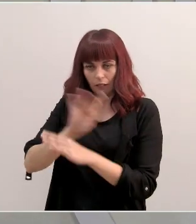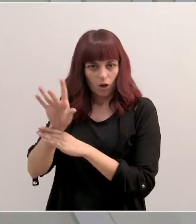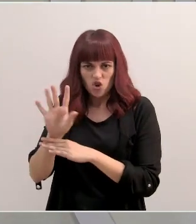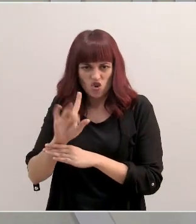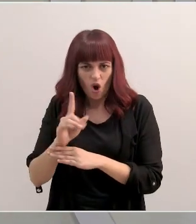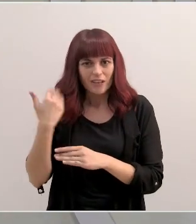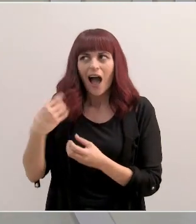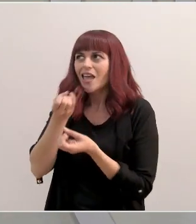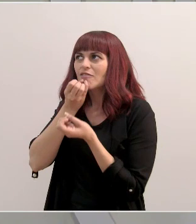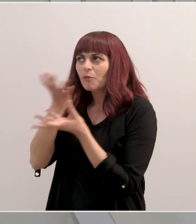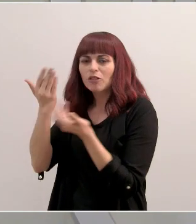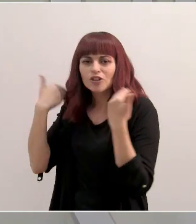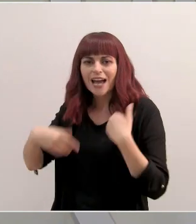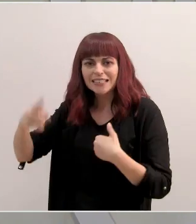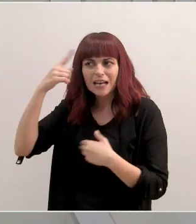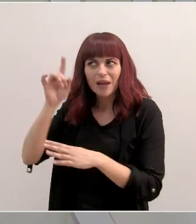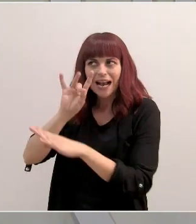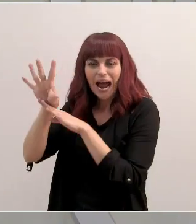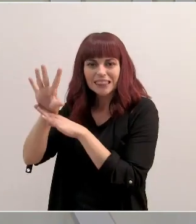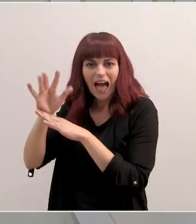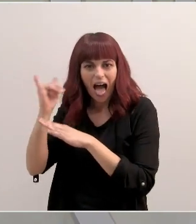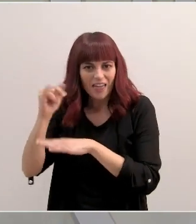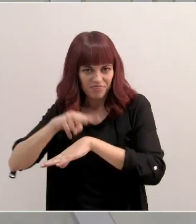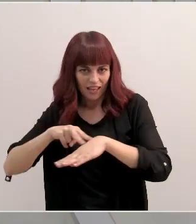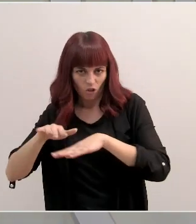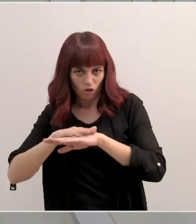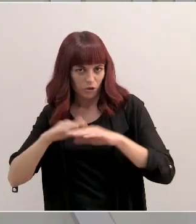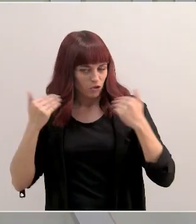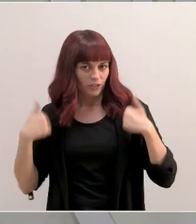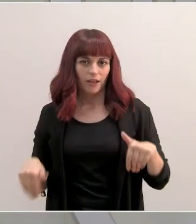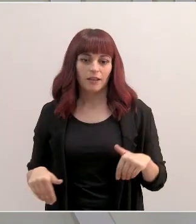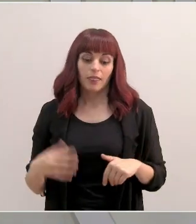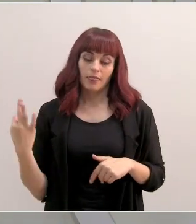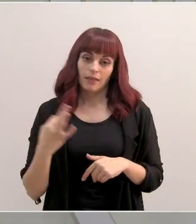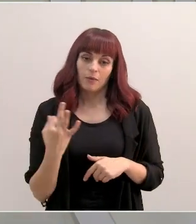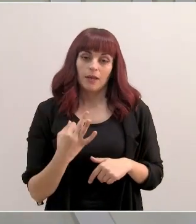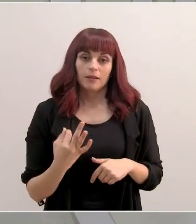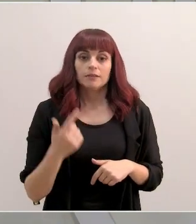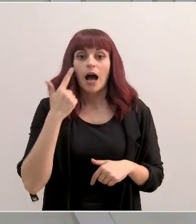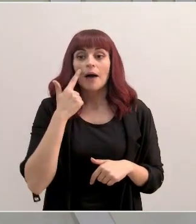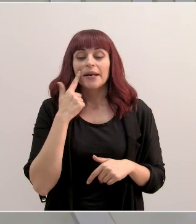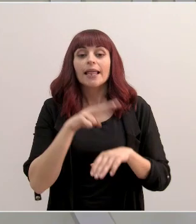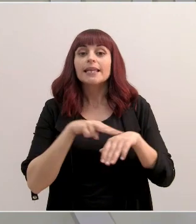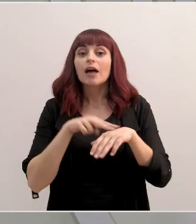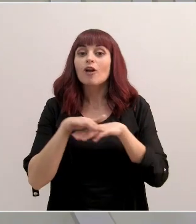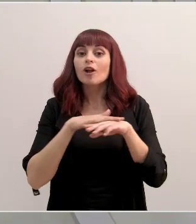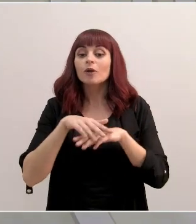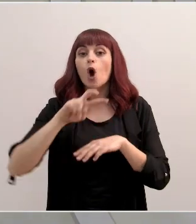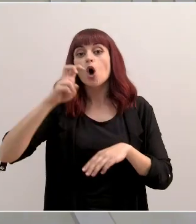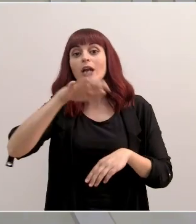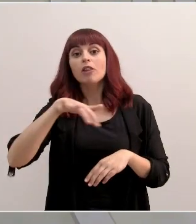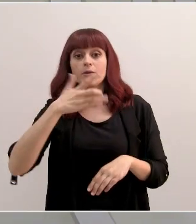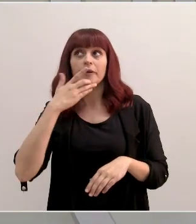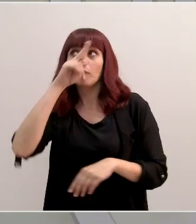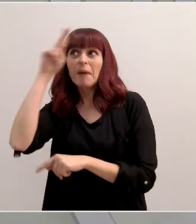Ya tiene esa información, ya tiene esa carta el delegado del Gobierno. Probablemente, lo que debería haber también es que están haciendo otras deslegaciones del Gobierno en otras zonas, como en